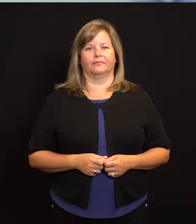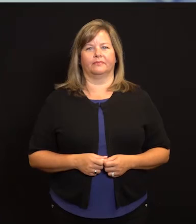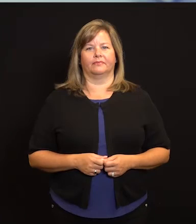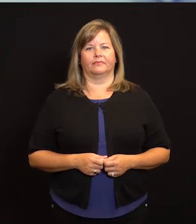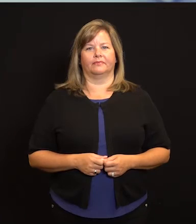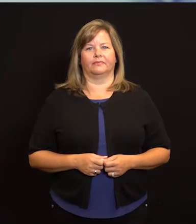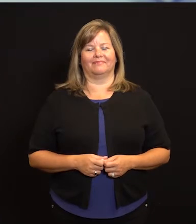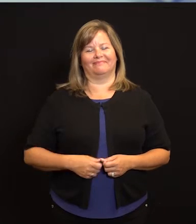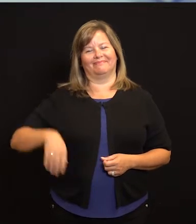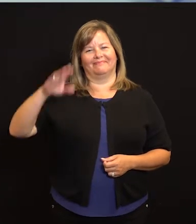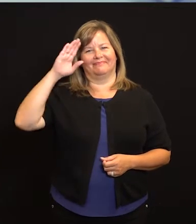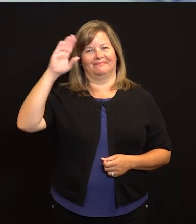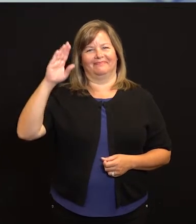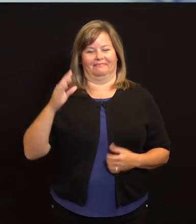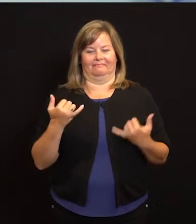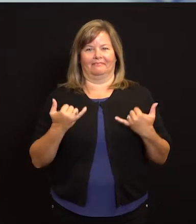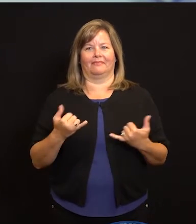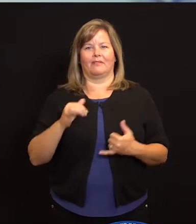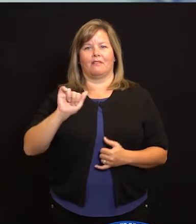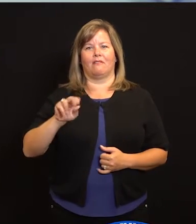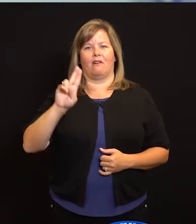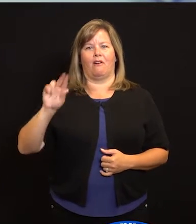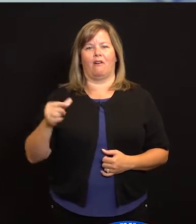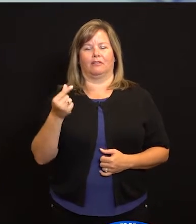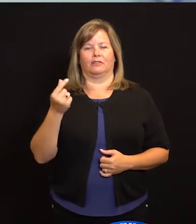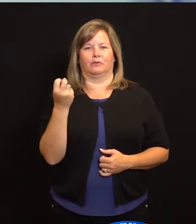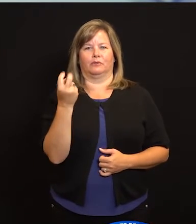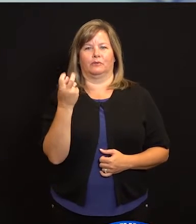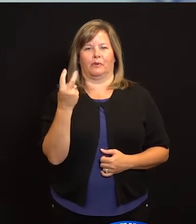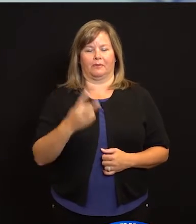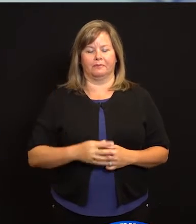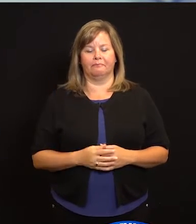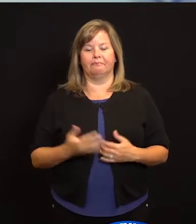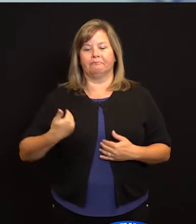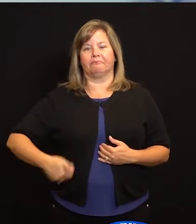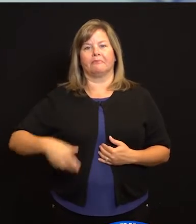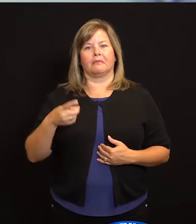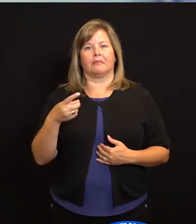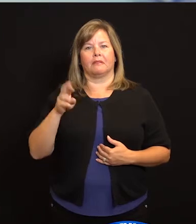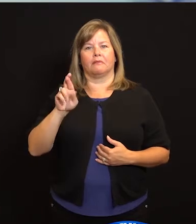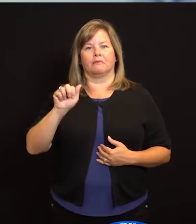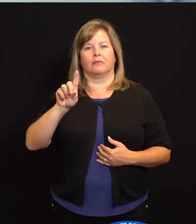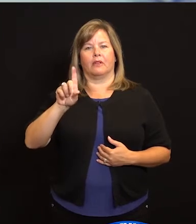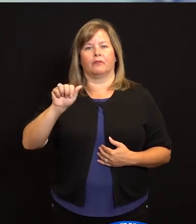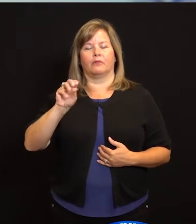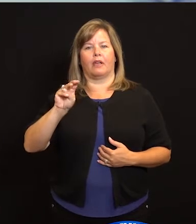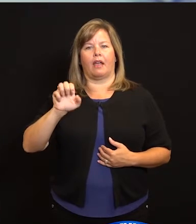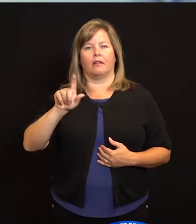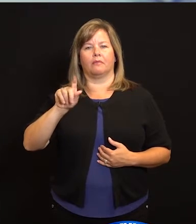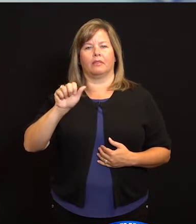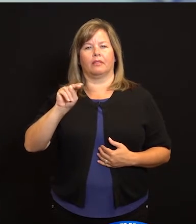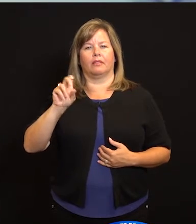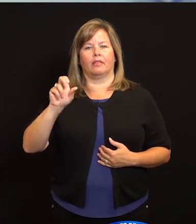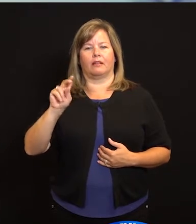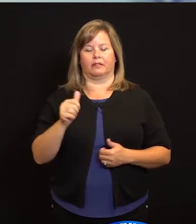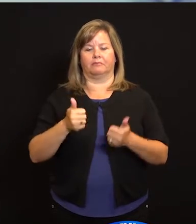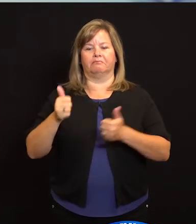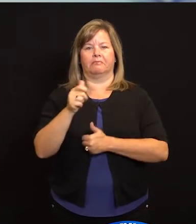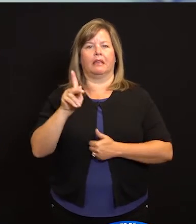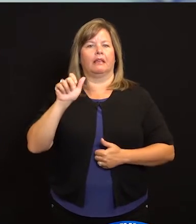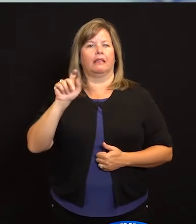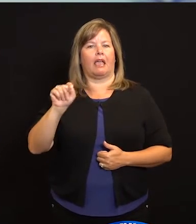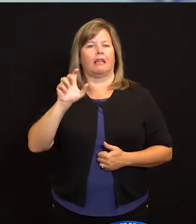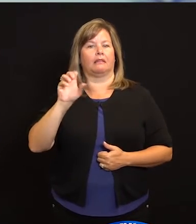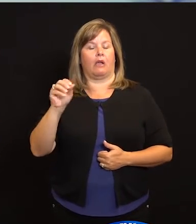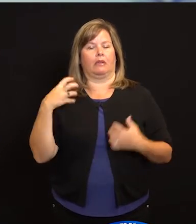Hola a todos, hoy es el 12 de agosto. Soy el Dr. Adam London, director del Departamento de Salud del Condado de Kent, aquí para la actualización de COVID-19